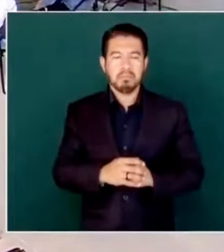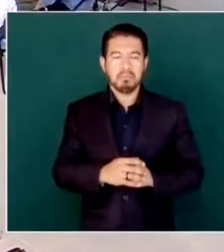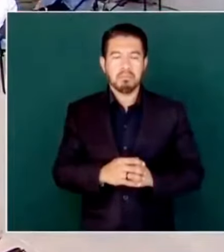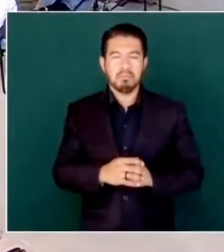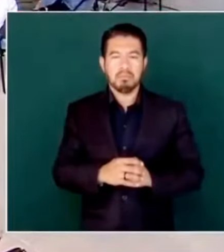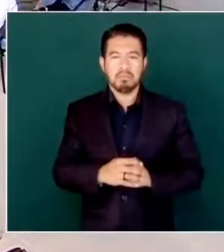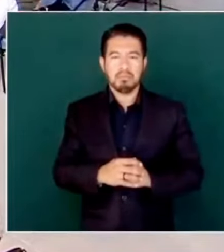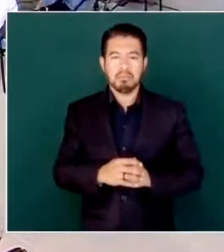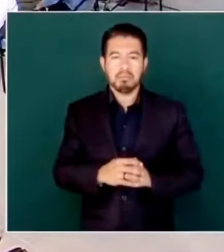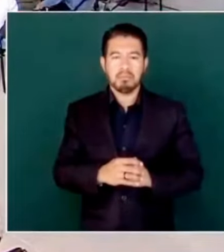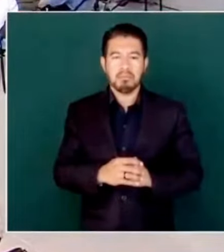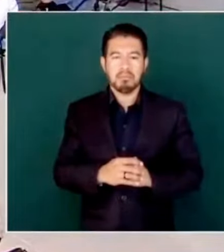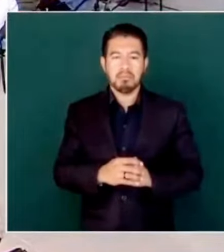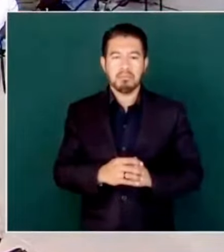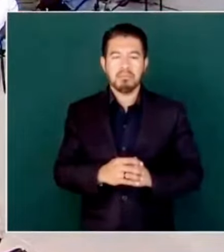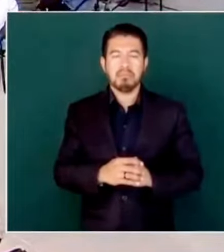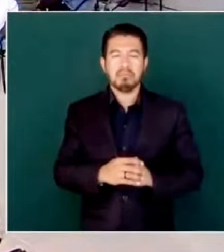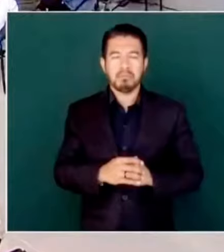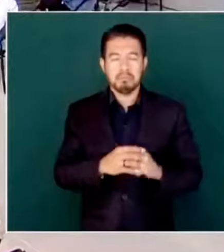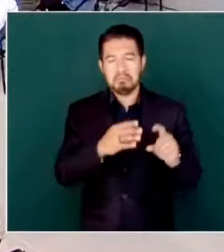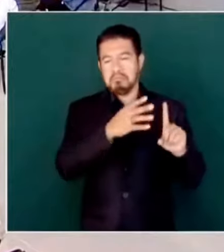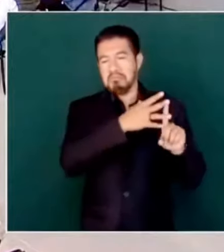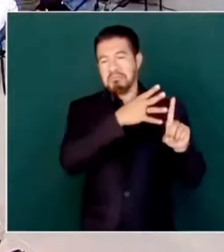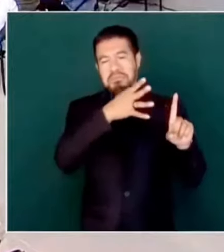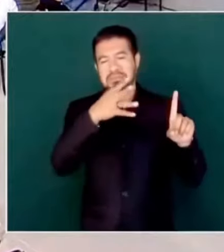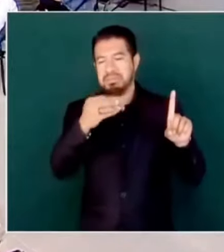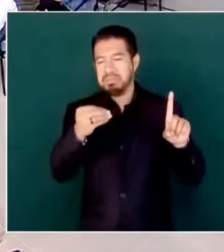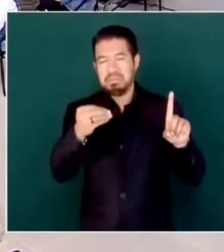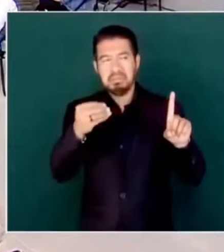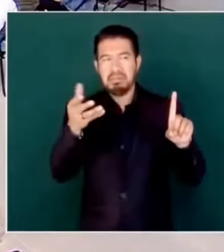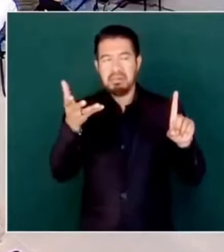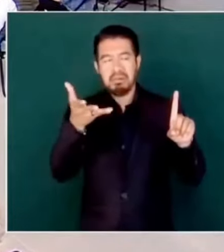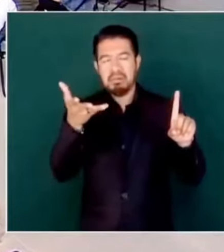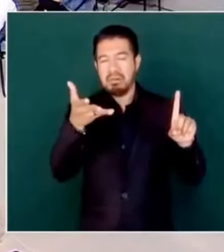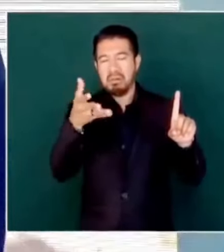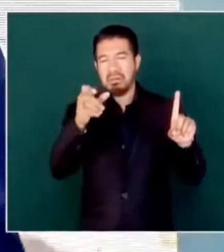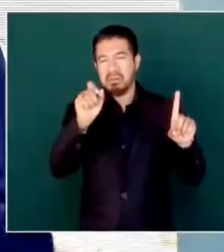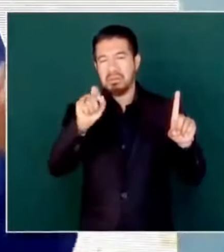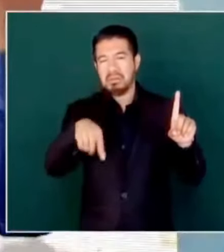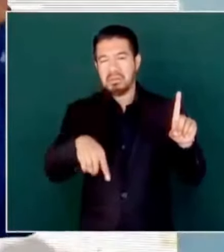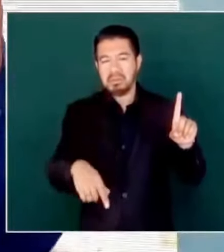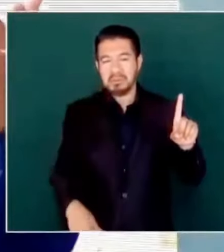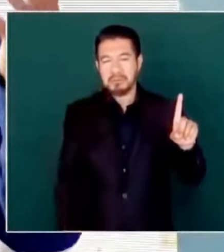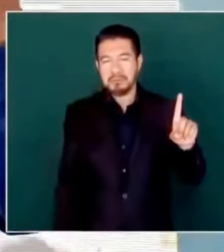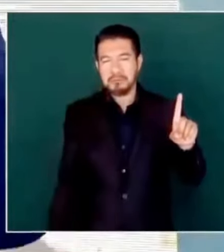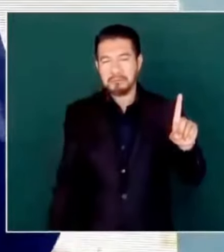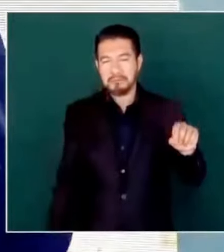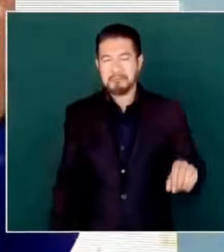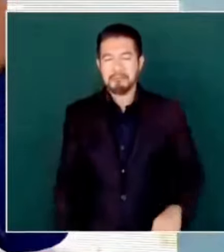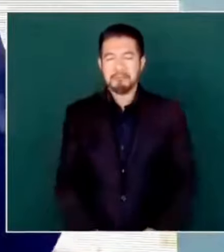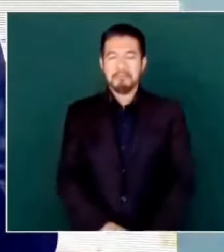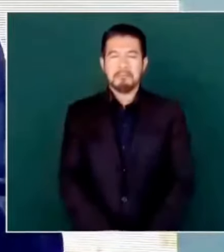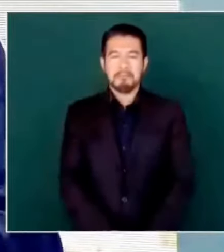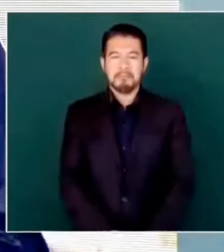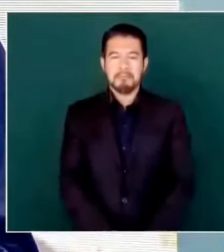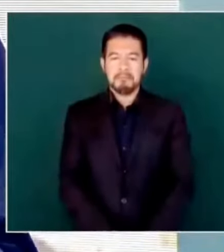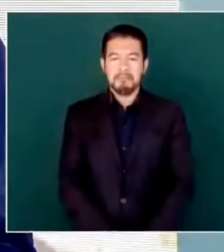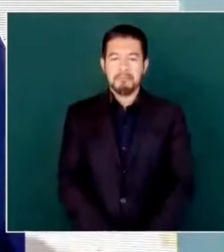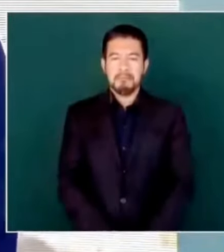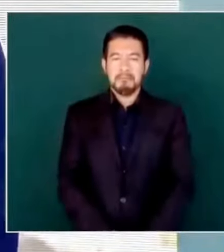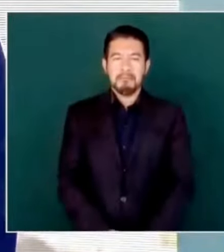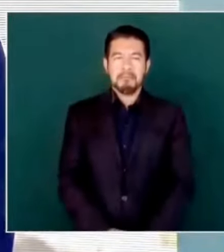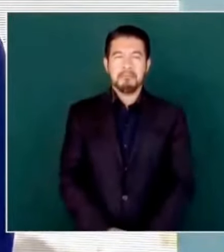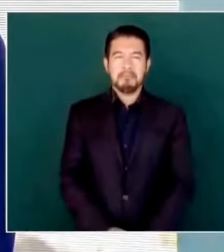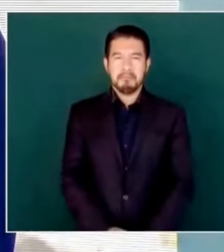Entonces, actúan así, es todo un